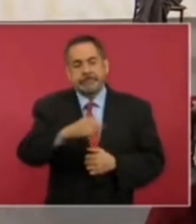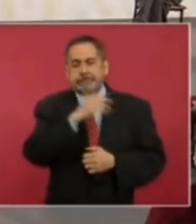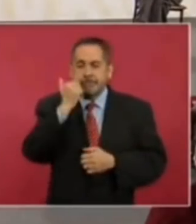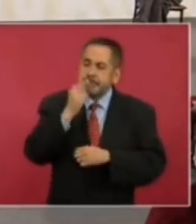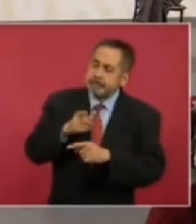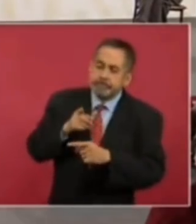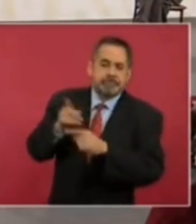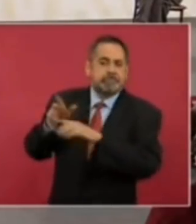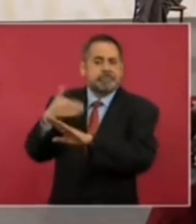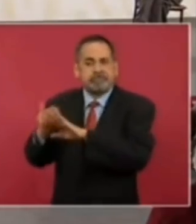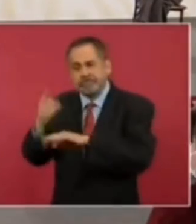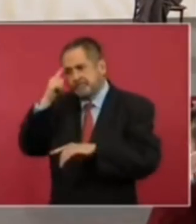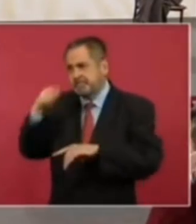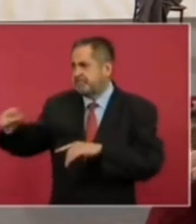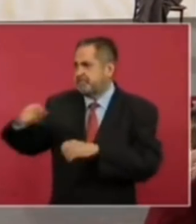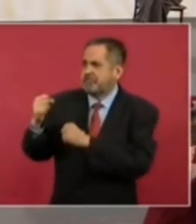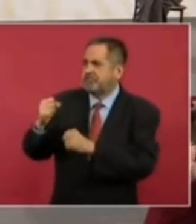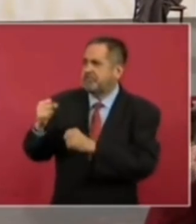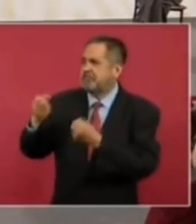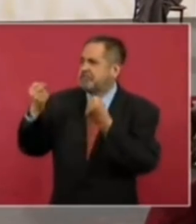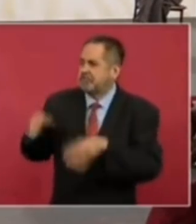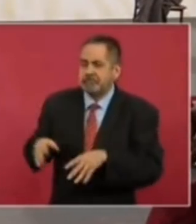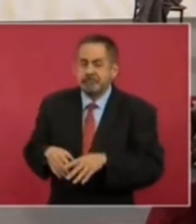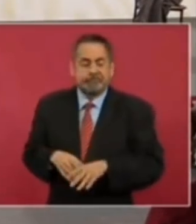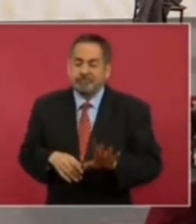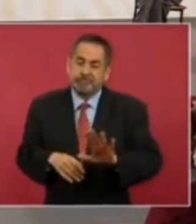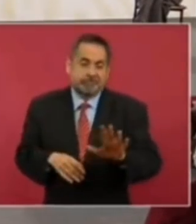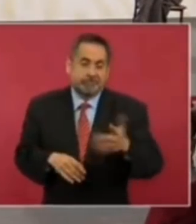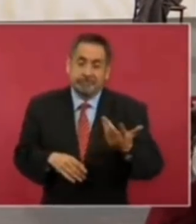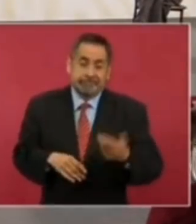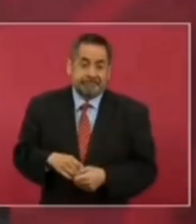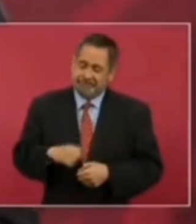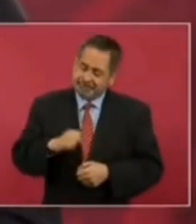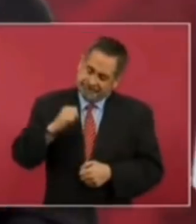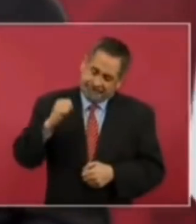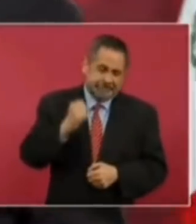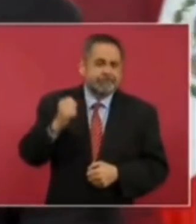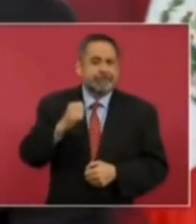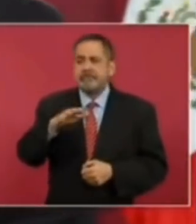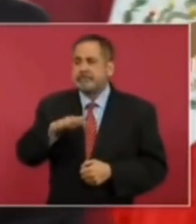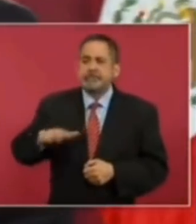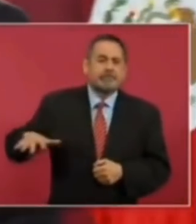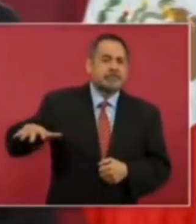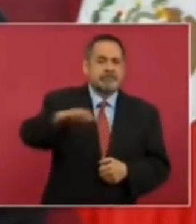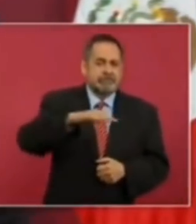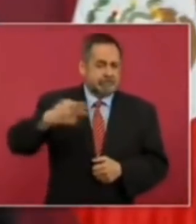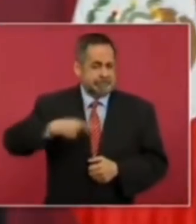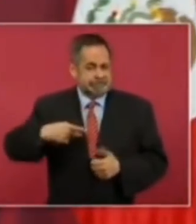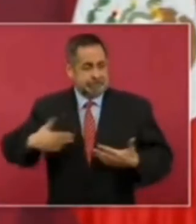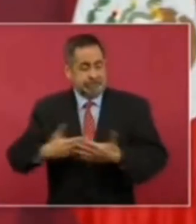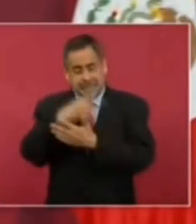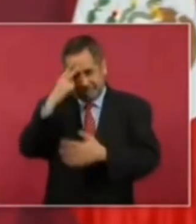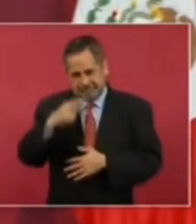al gobierno, afortunadamente el pueblo de México es mucha pieza,